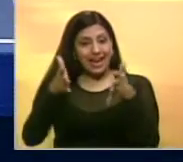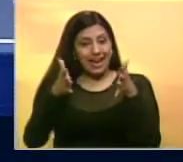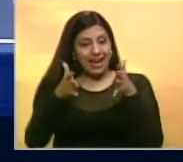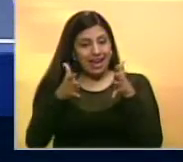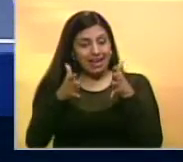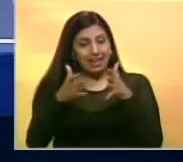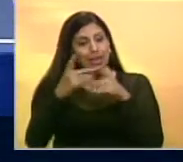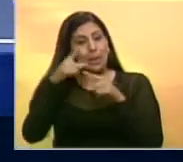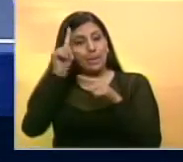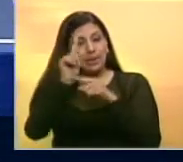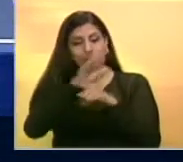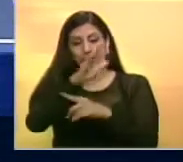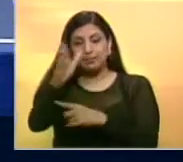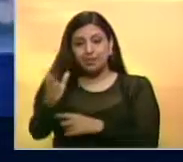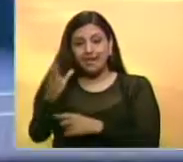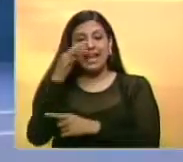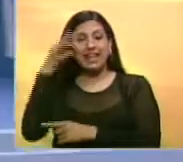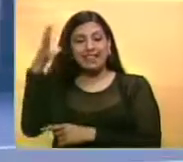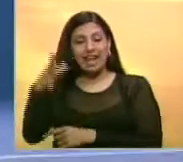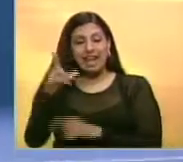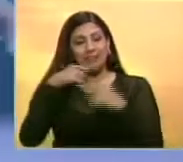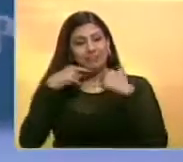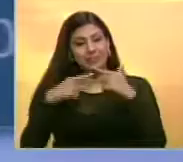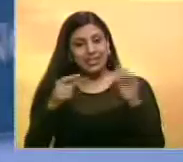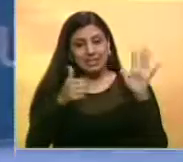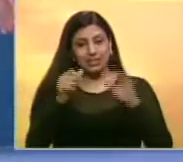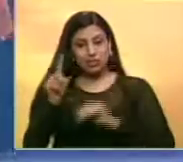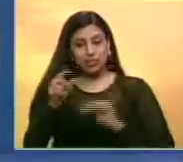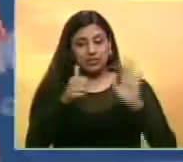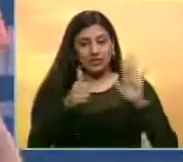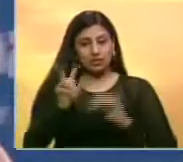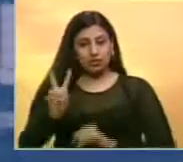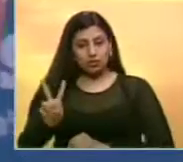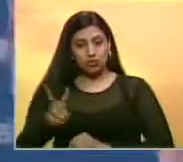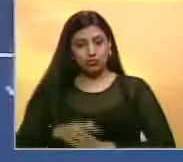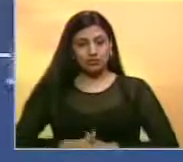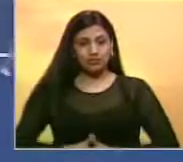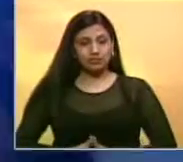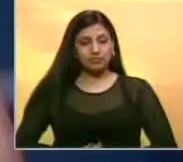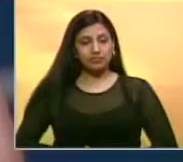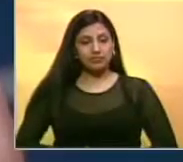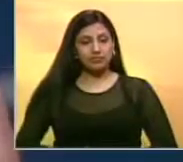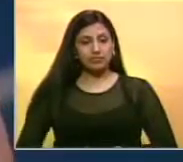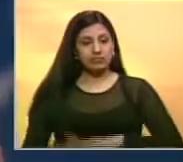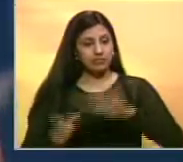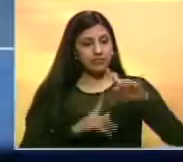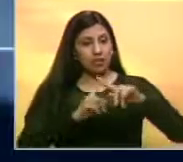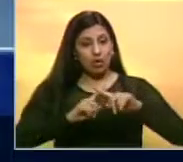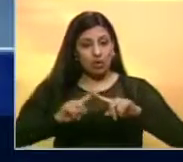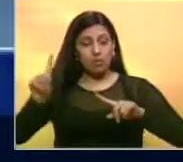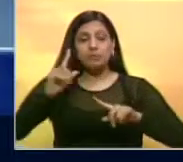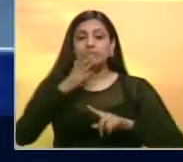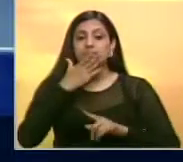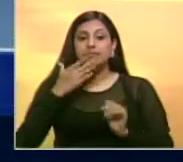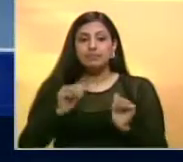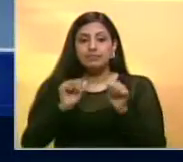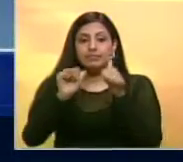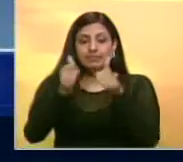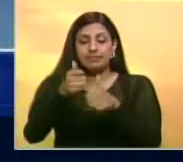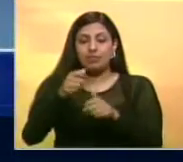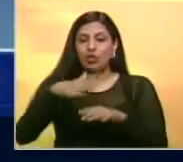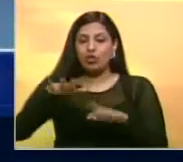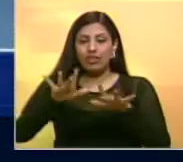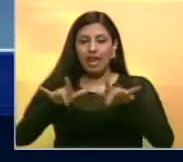la presente temporada tras derrotar a la italiana Sara Errani por 6-1 y 6-2 Otra que tuvo un gran inicio en tierras